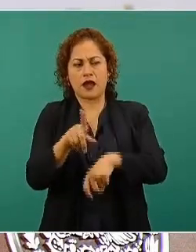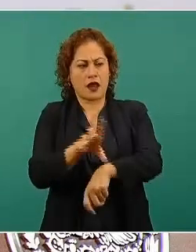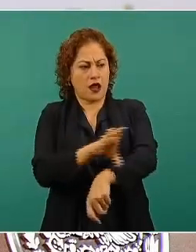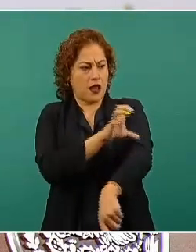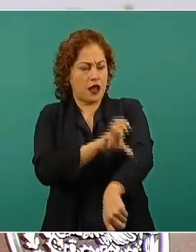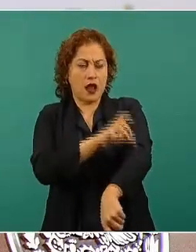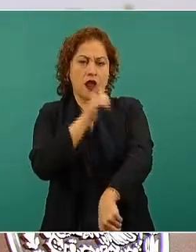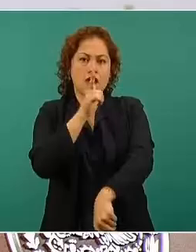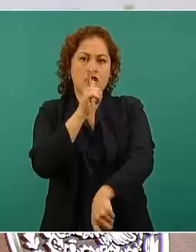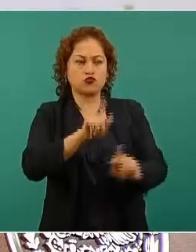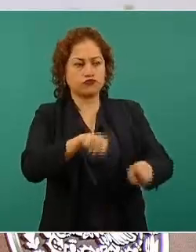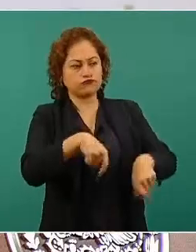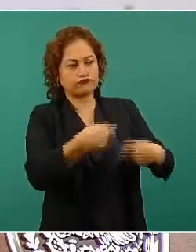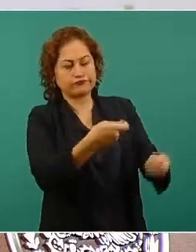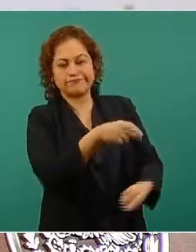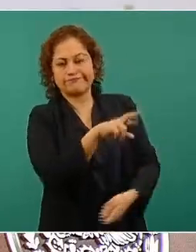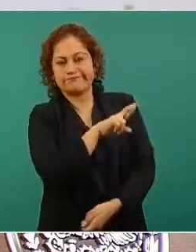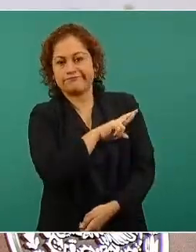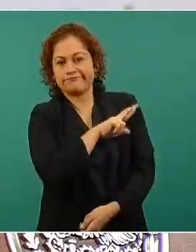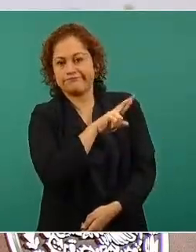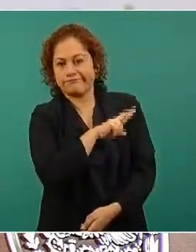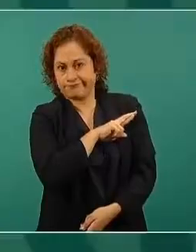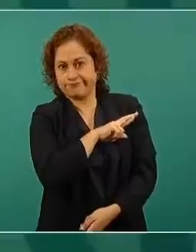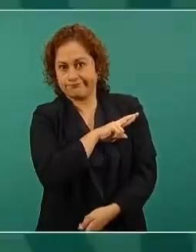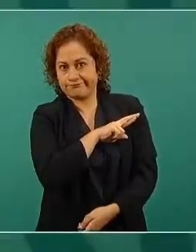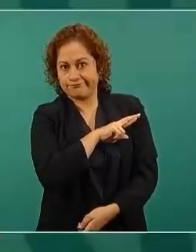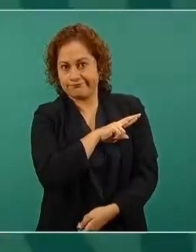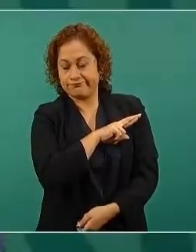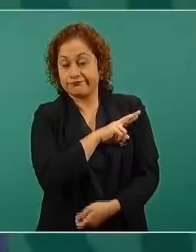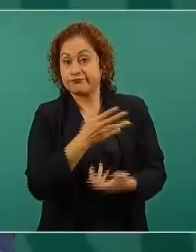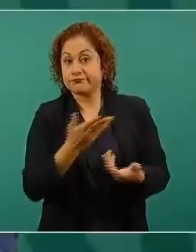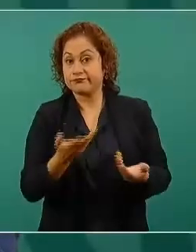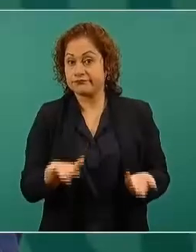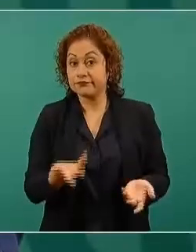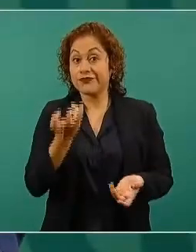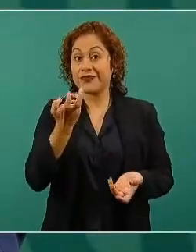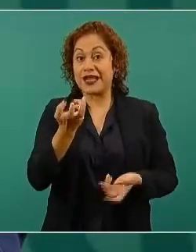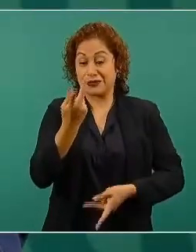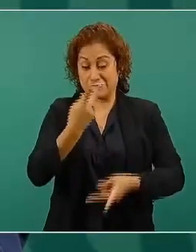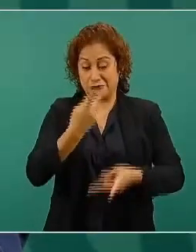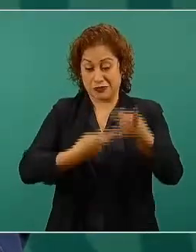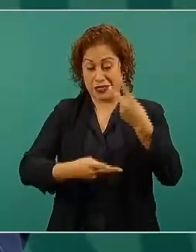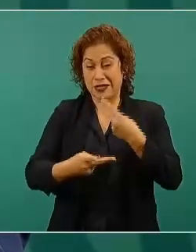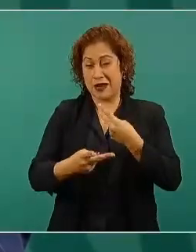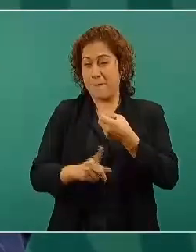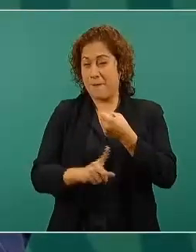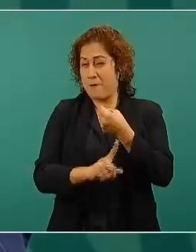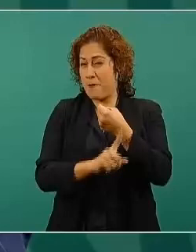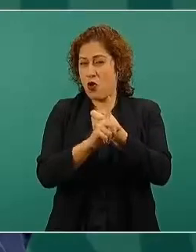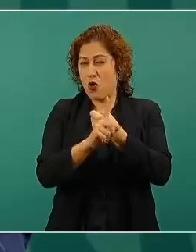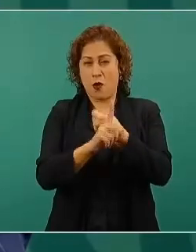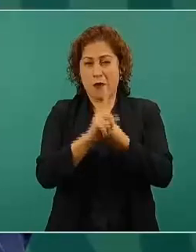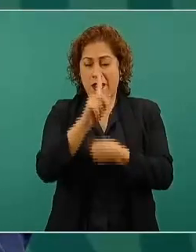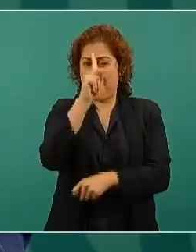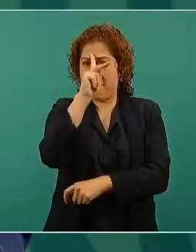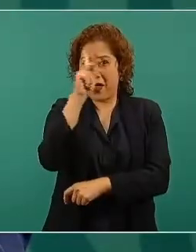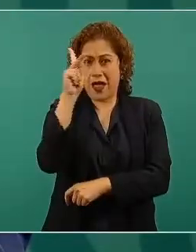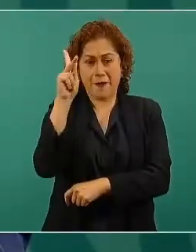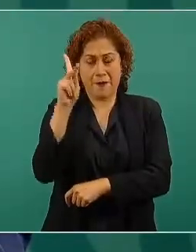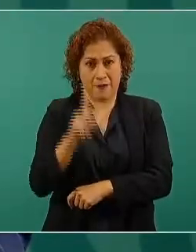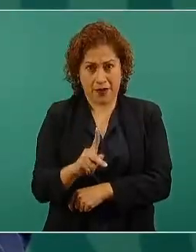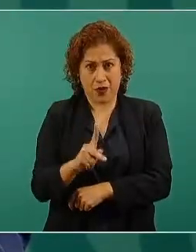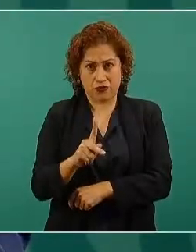y esto se fue profundizando al grado de que